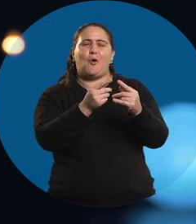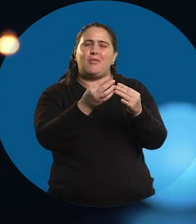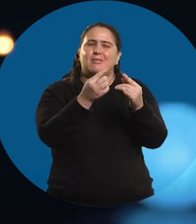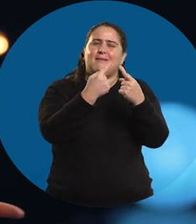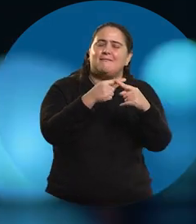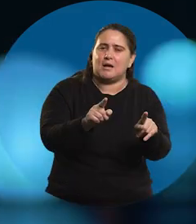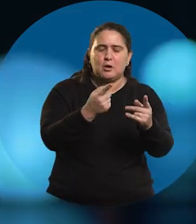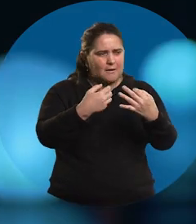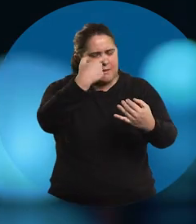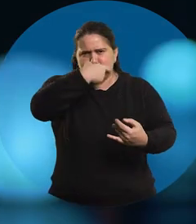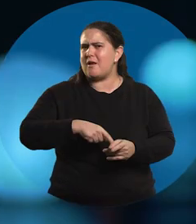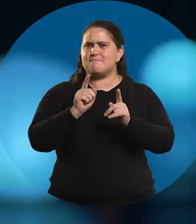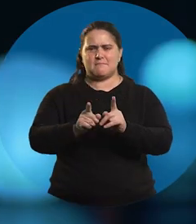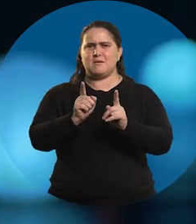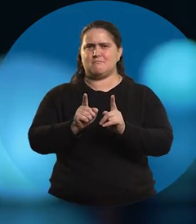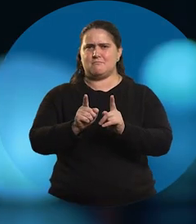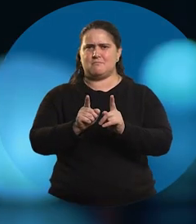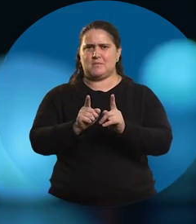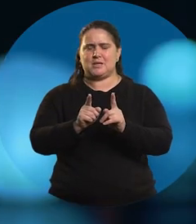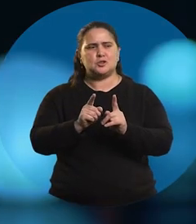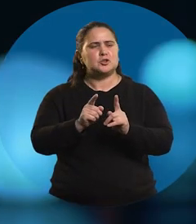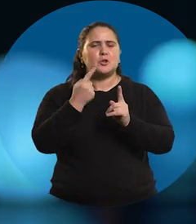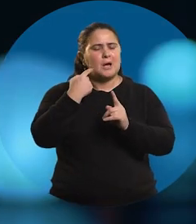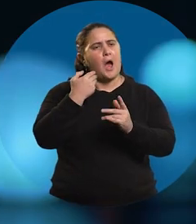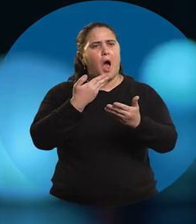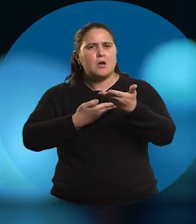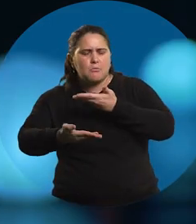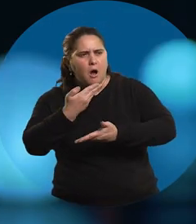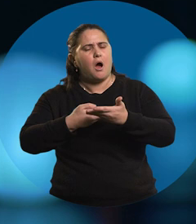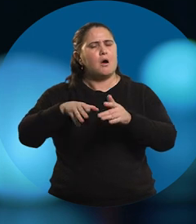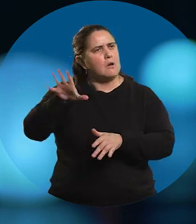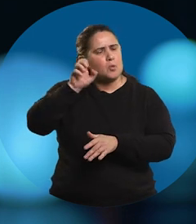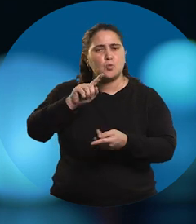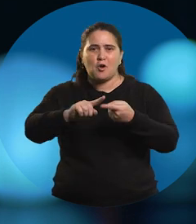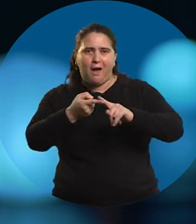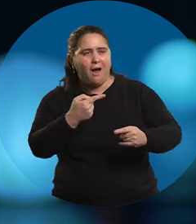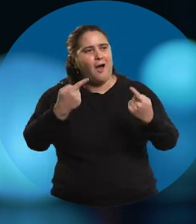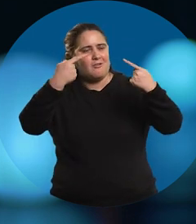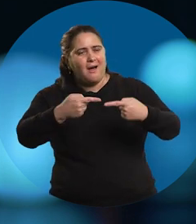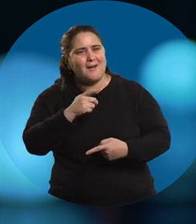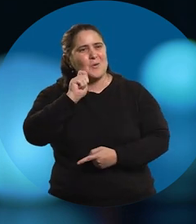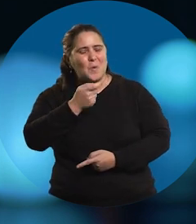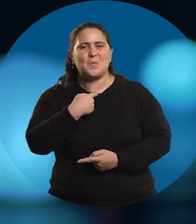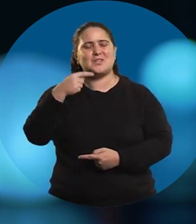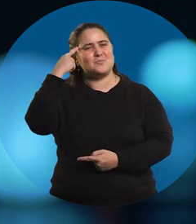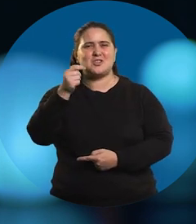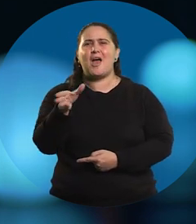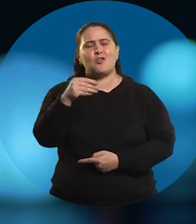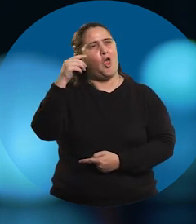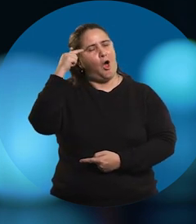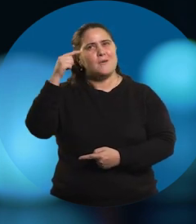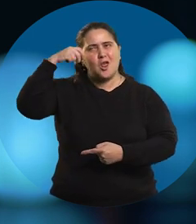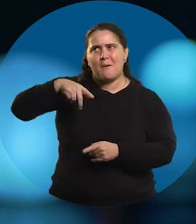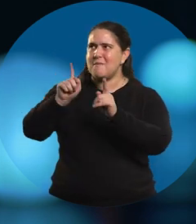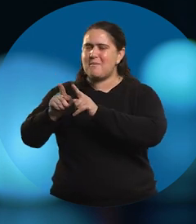algunas cosas. Pero en verdad soy el mismo. Soy el mismo que escucha al otro, que me gusta debatir. Que si todos estamos pensando igual es porque ninguno está